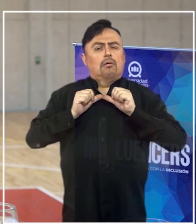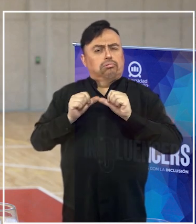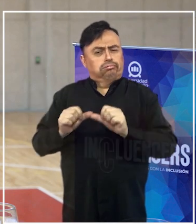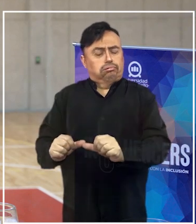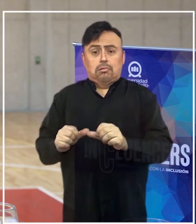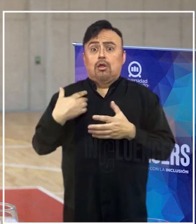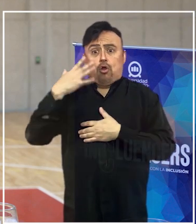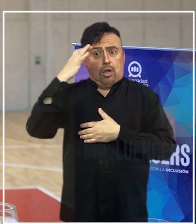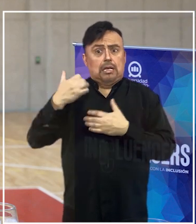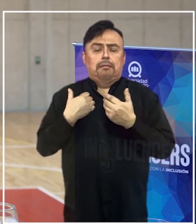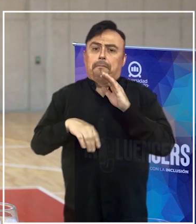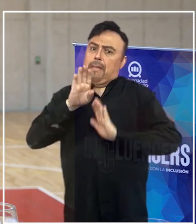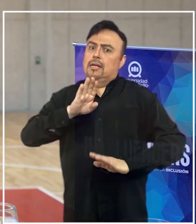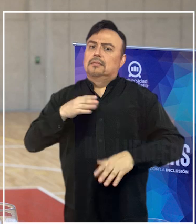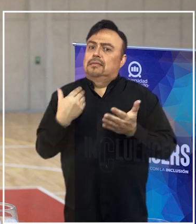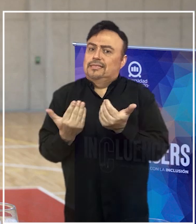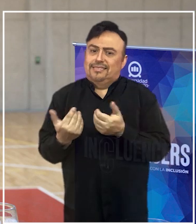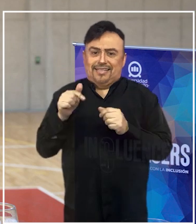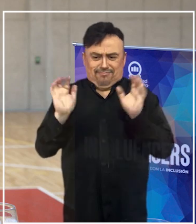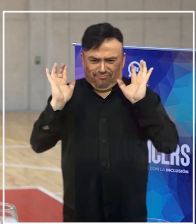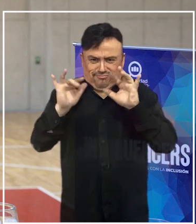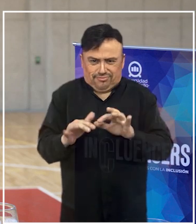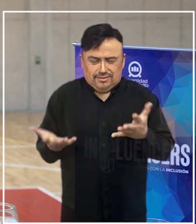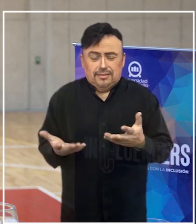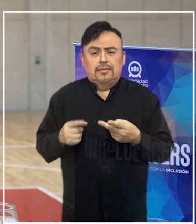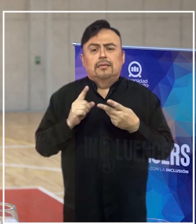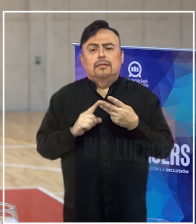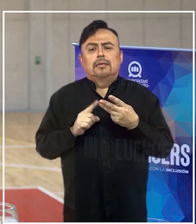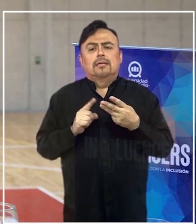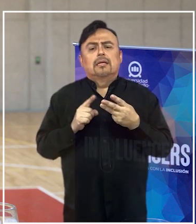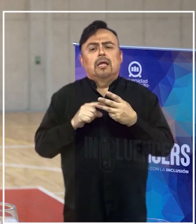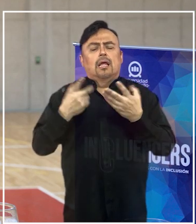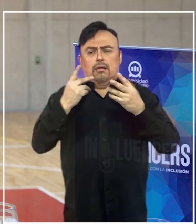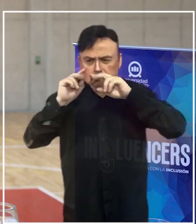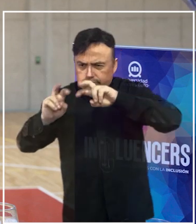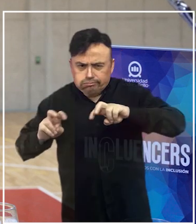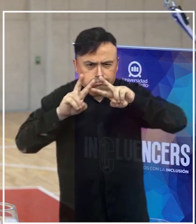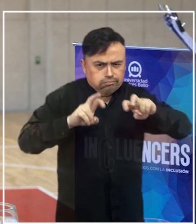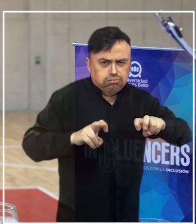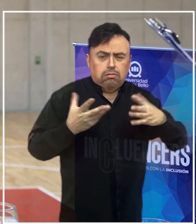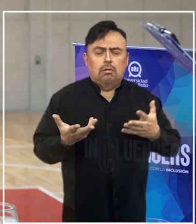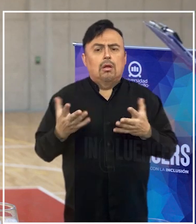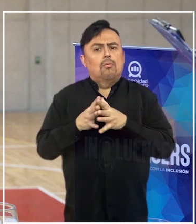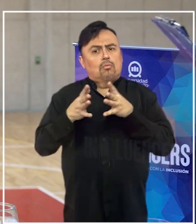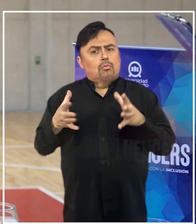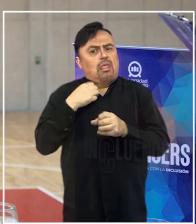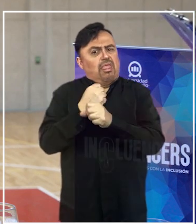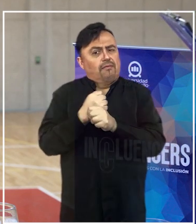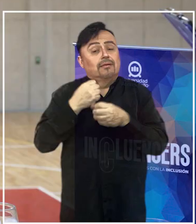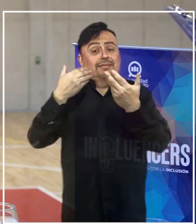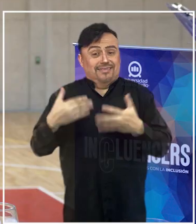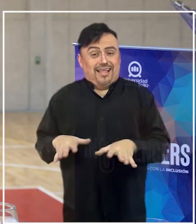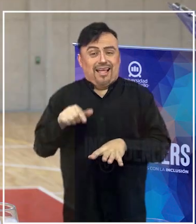que cada vez son más requeridos dentro de los eventos, respecto de estudios, de bastantes trabajos que han